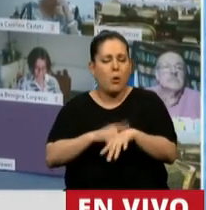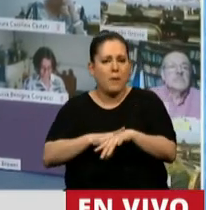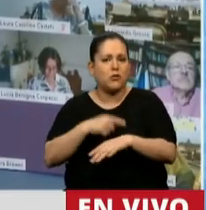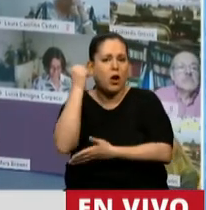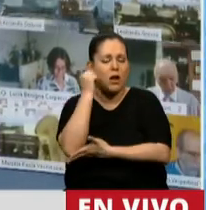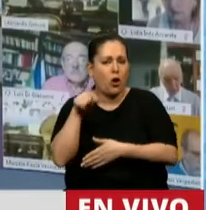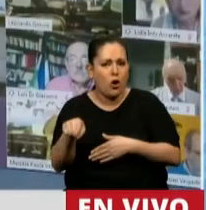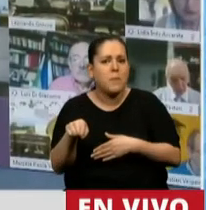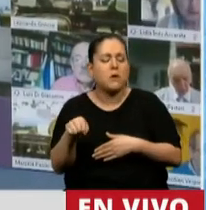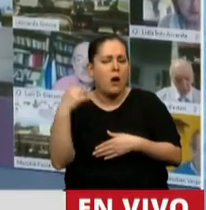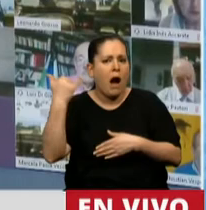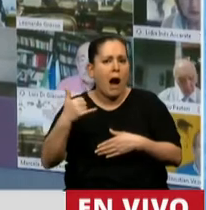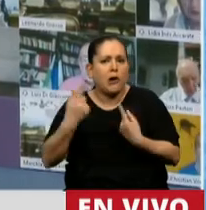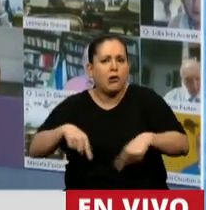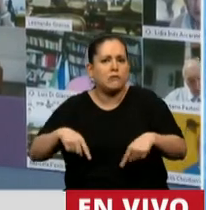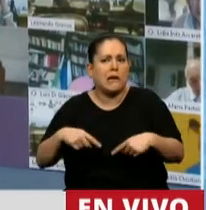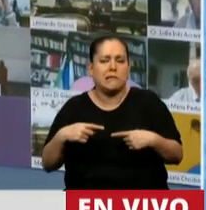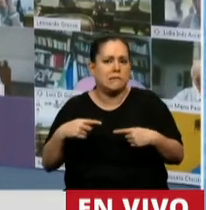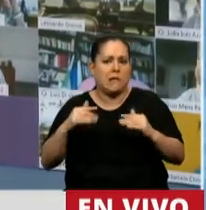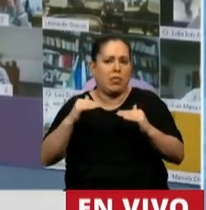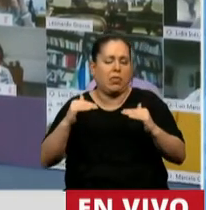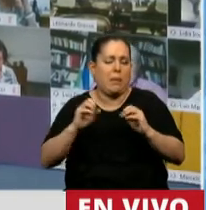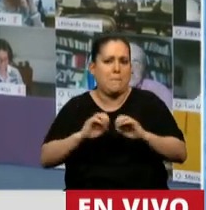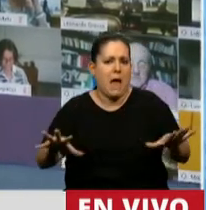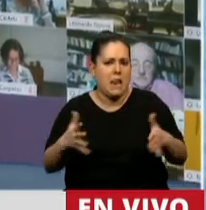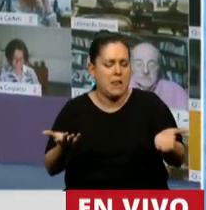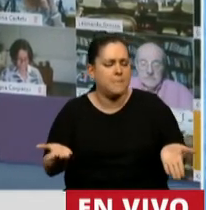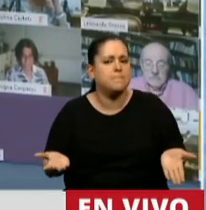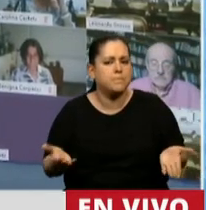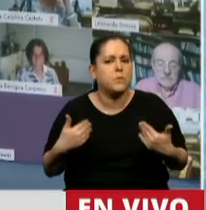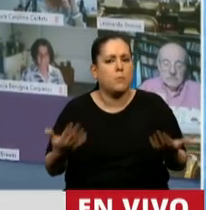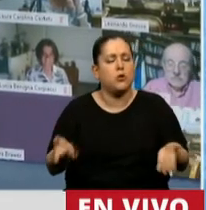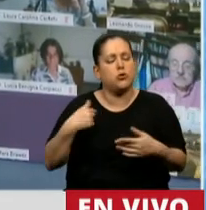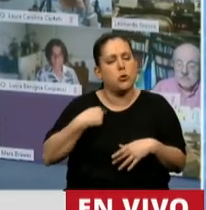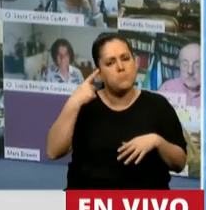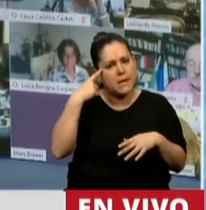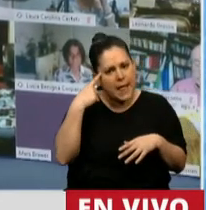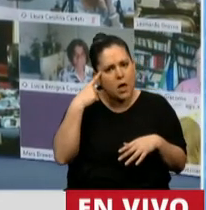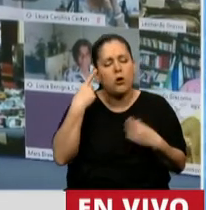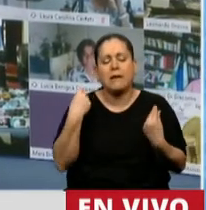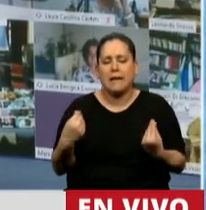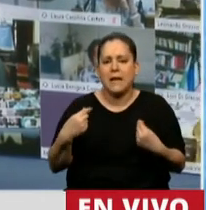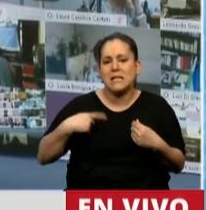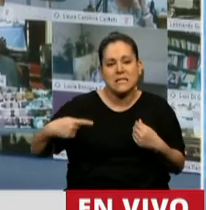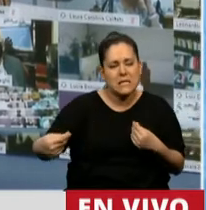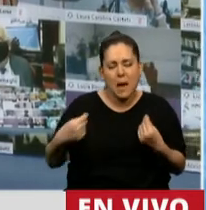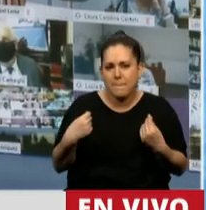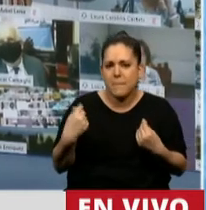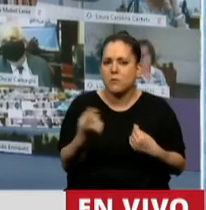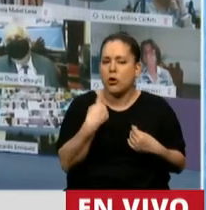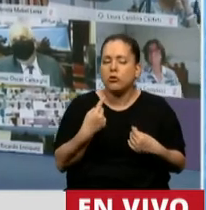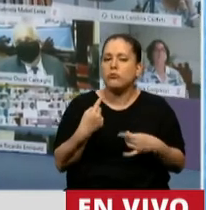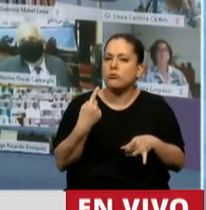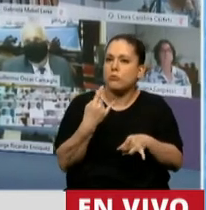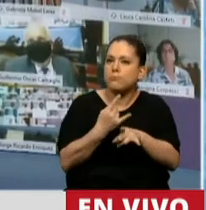se encuentra en fases desfavorables. Por eso creo, señor presidente, que venimos